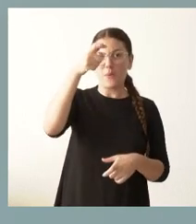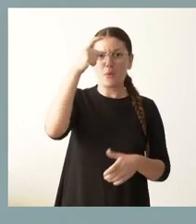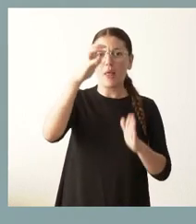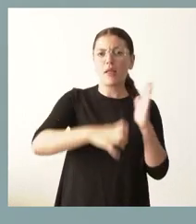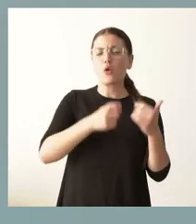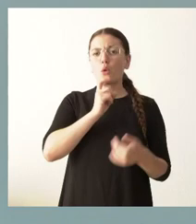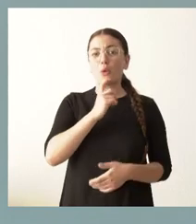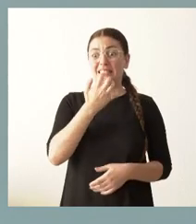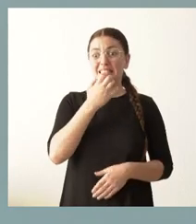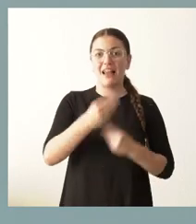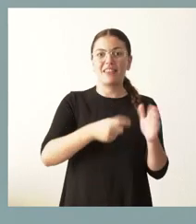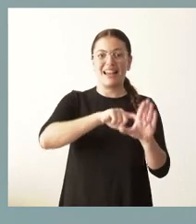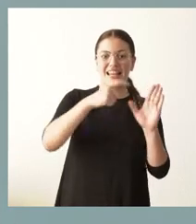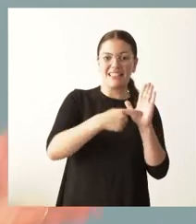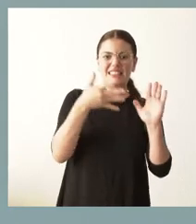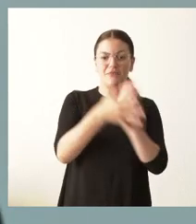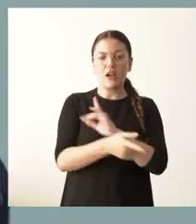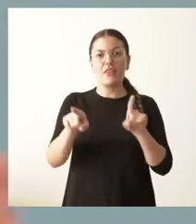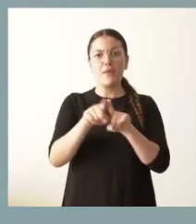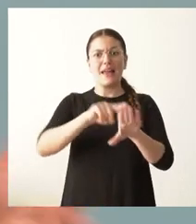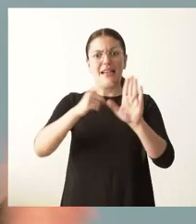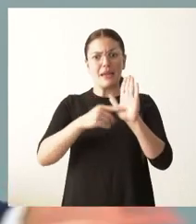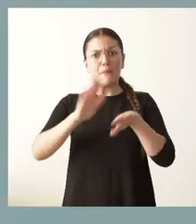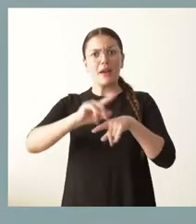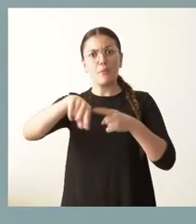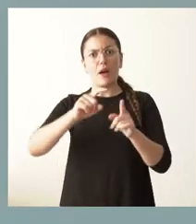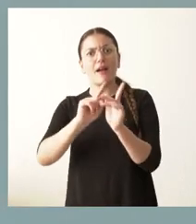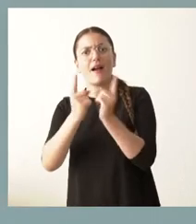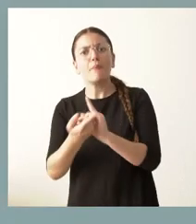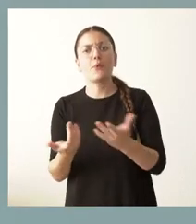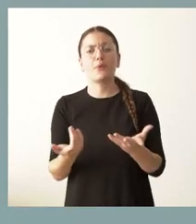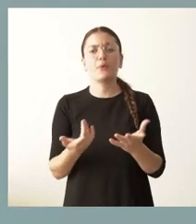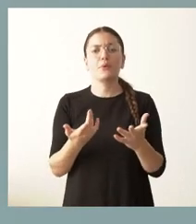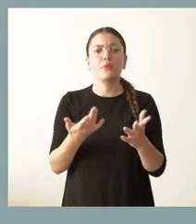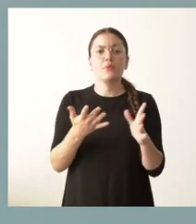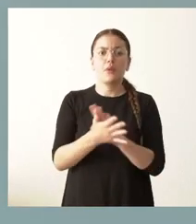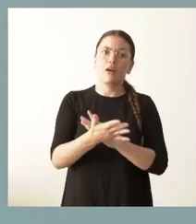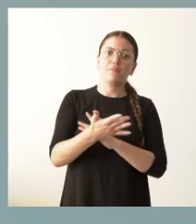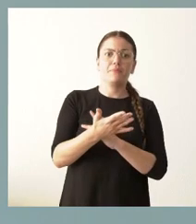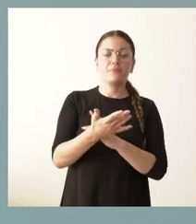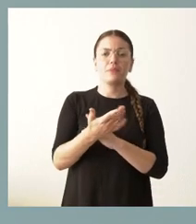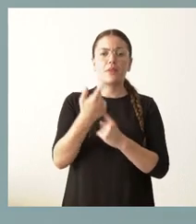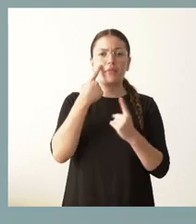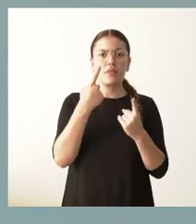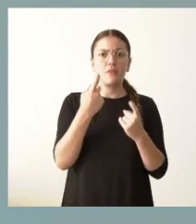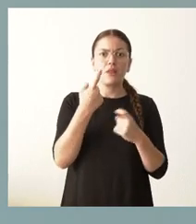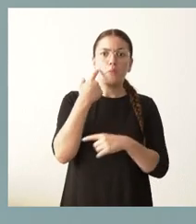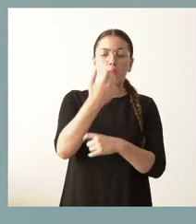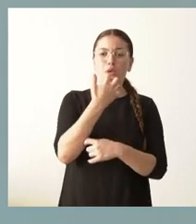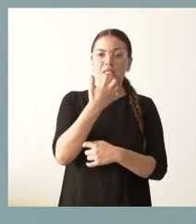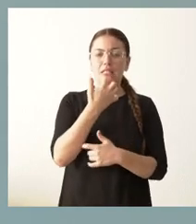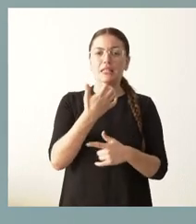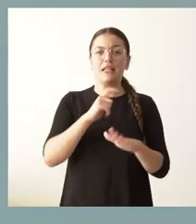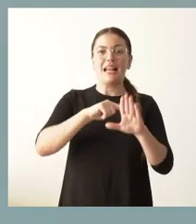una ley para cambiarlo y no es fácil en este contexto conseguir apoyos suficientes para modificar leyes, especialmente si fueran de restricciones